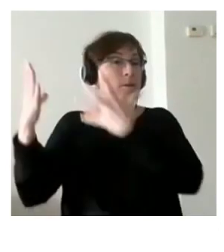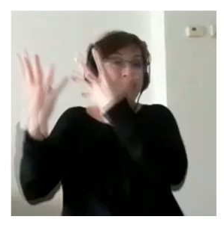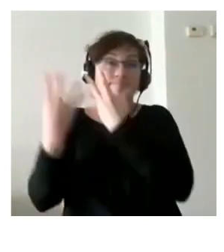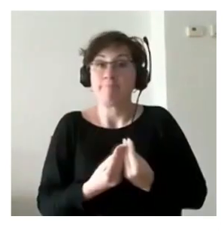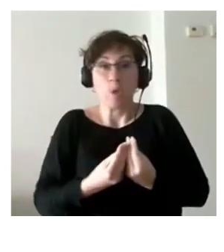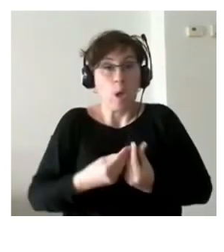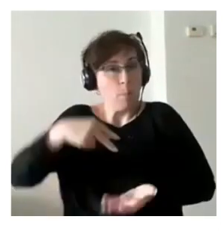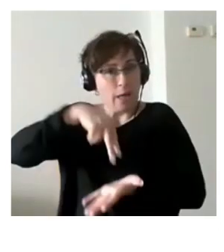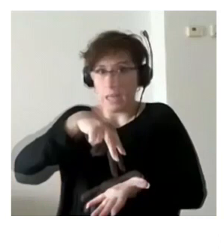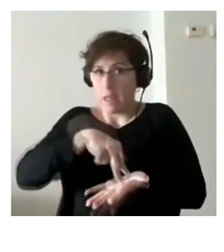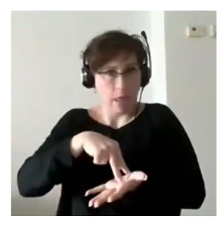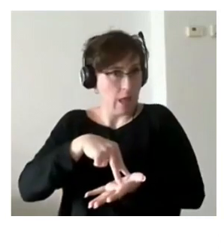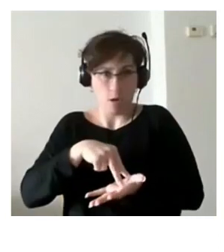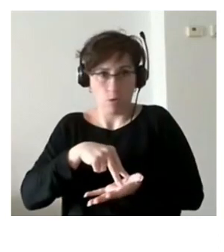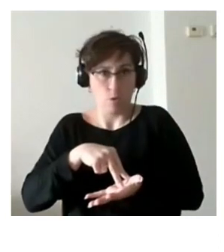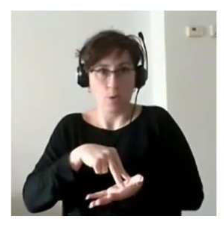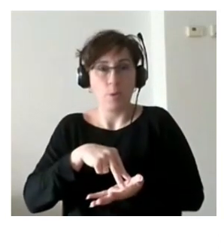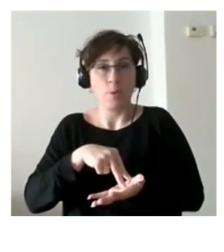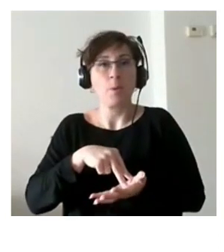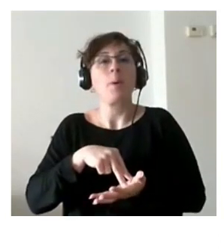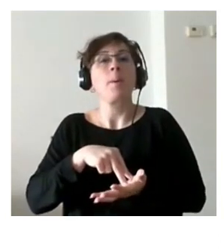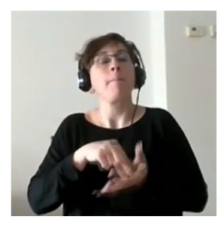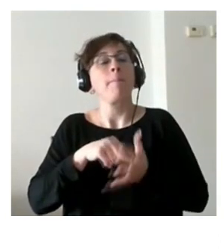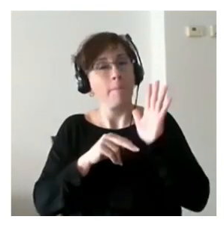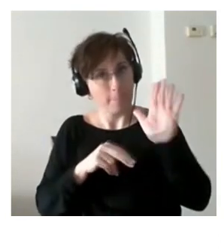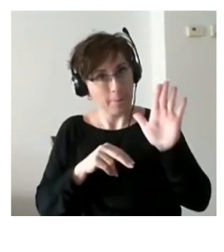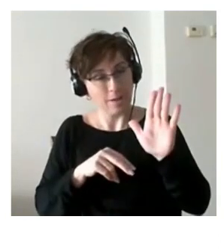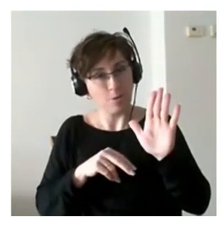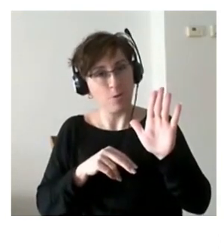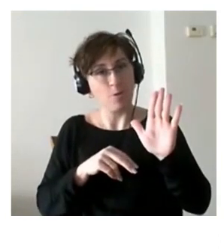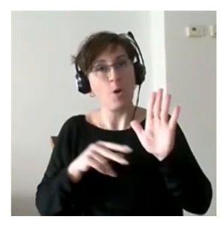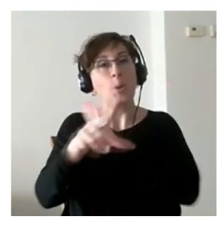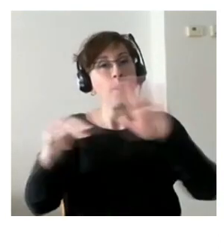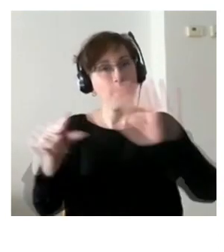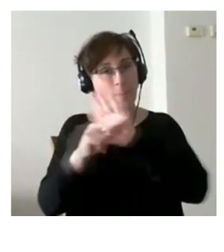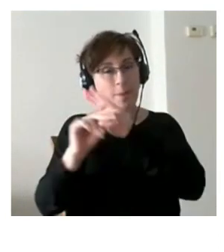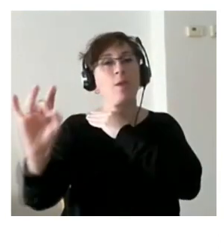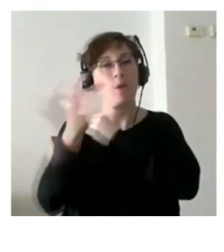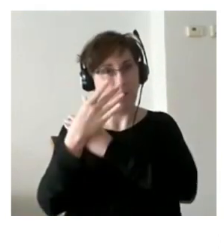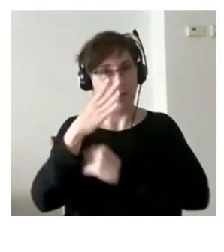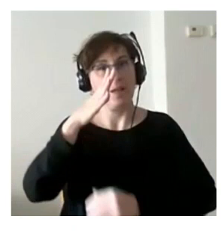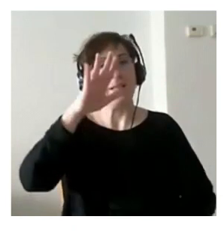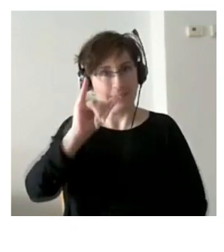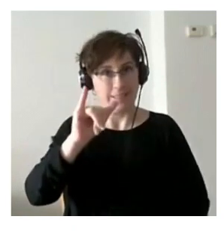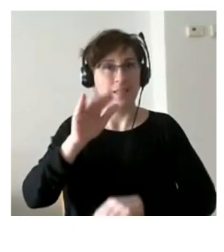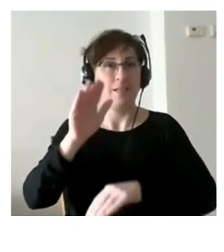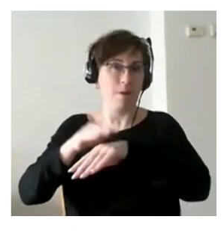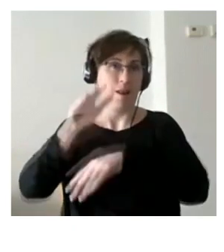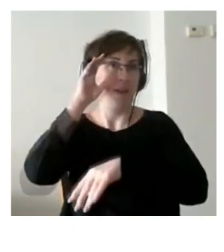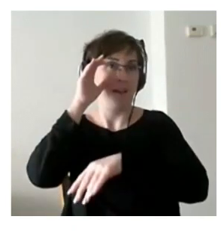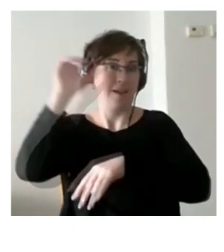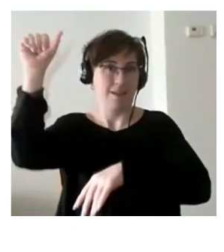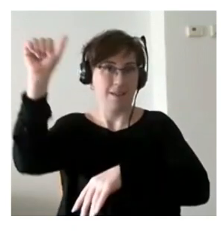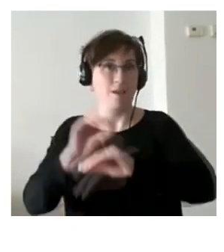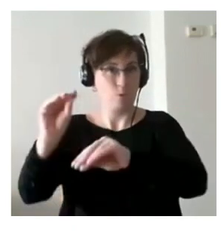presencial pero bueno vamos a poder tener el placer de escucharle en un vídeo que nos ha hecho llegar para poder compartir su experiencia con